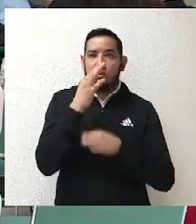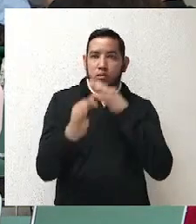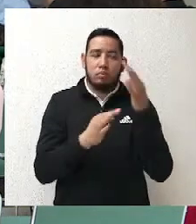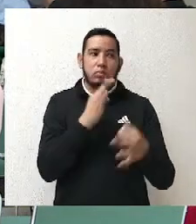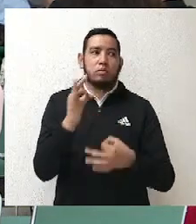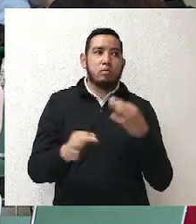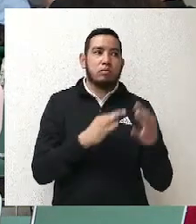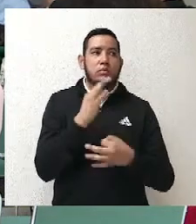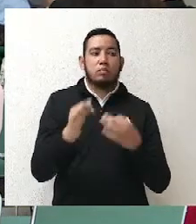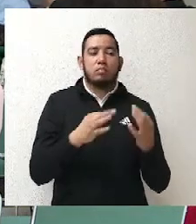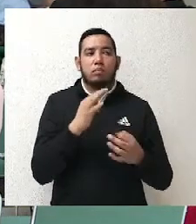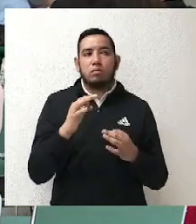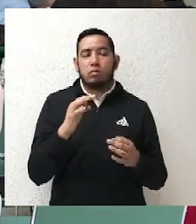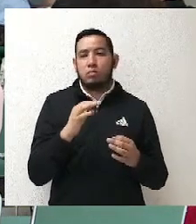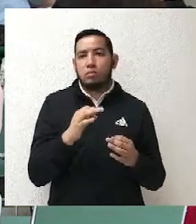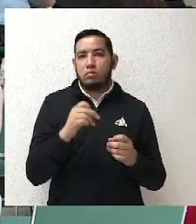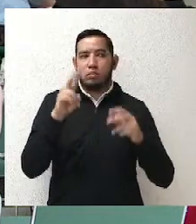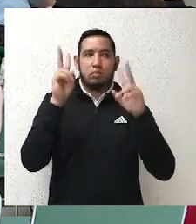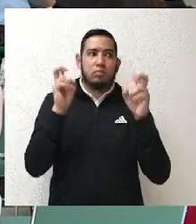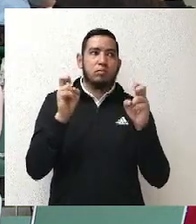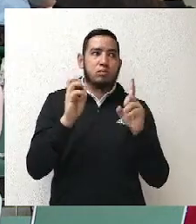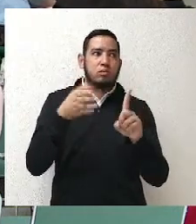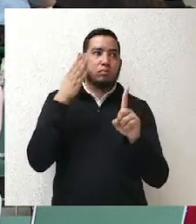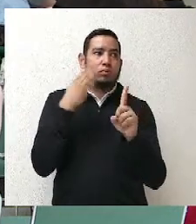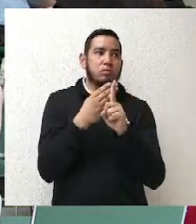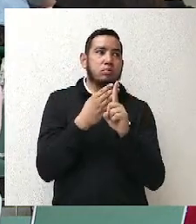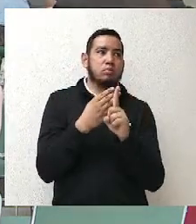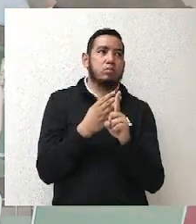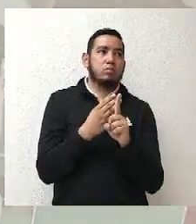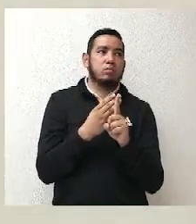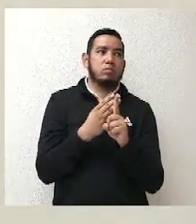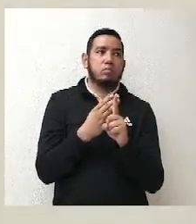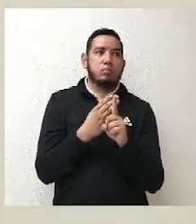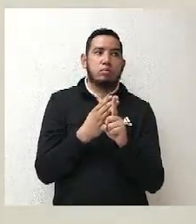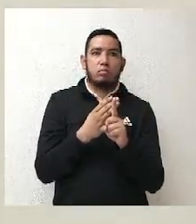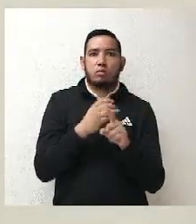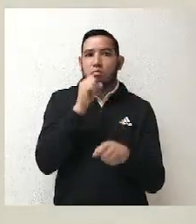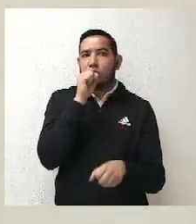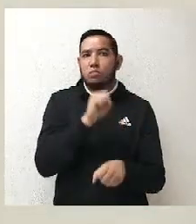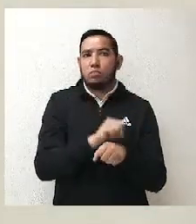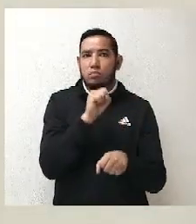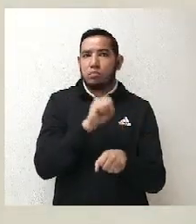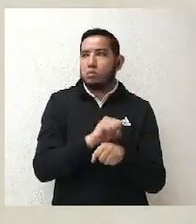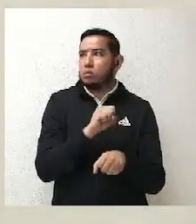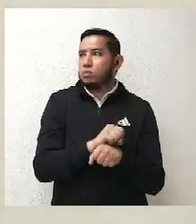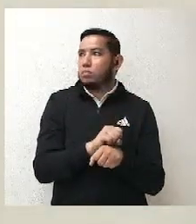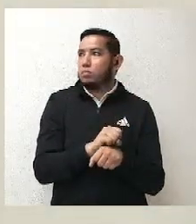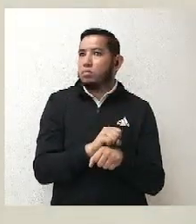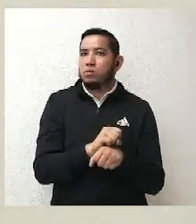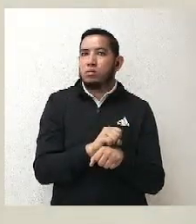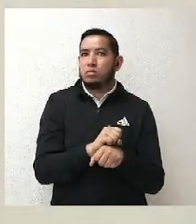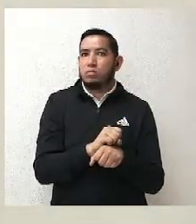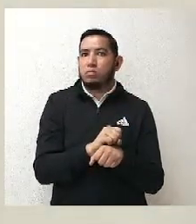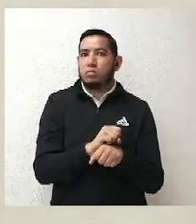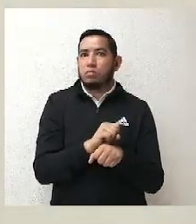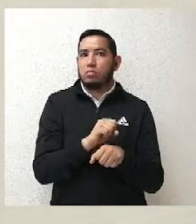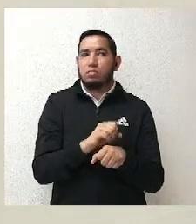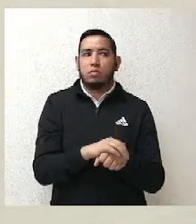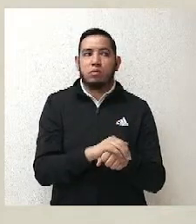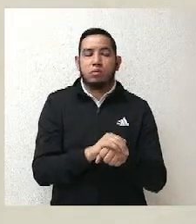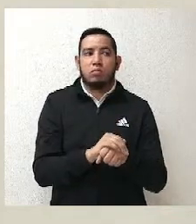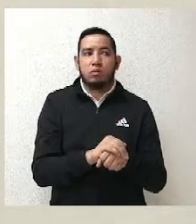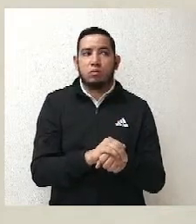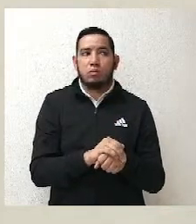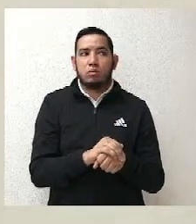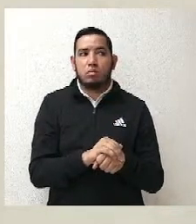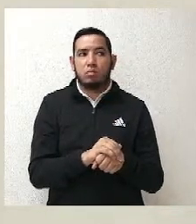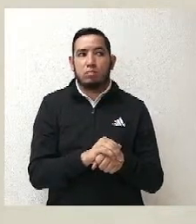interesante de estas audiencias es que el magistrado invita a sus secretarios a escuchar. Esto